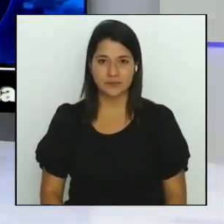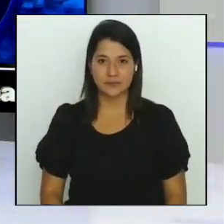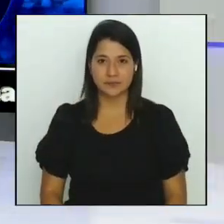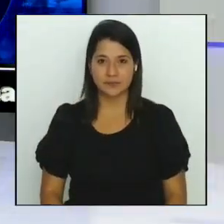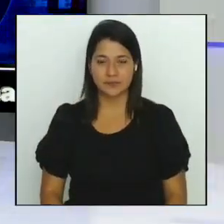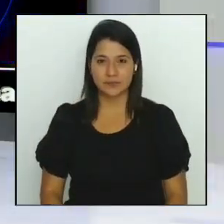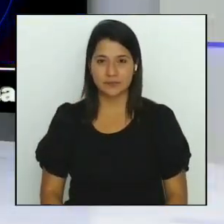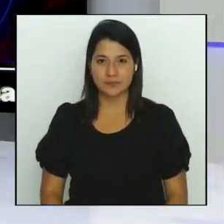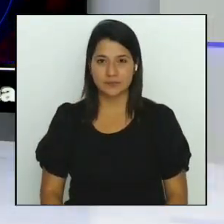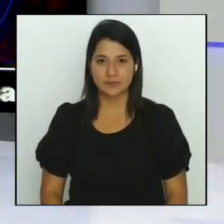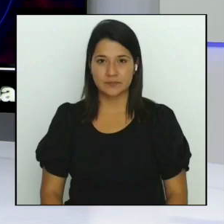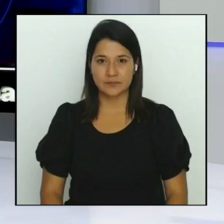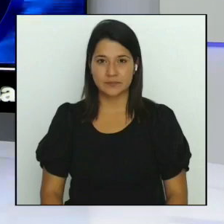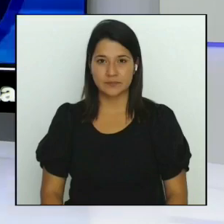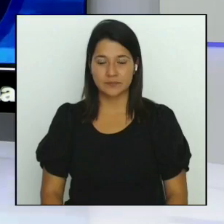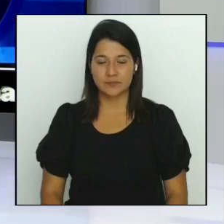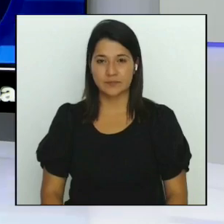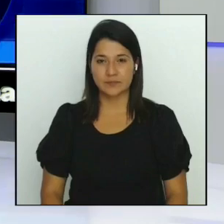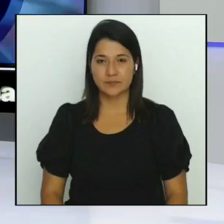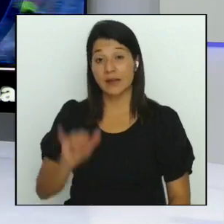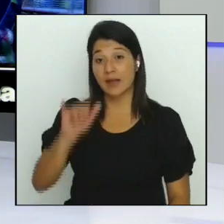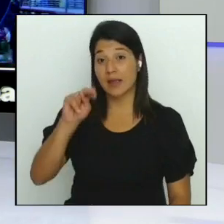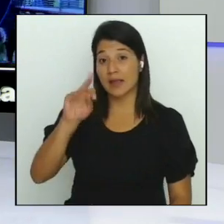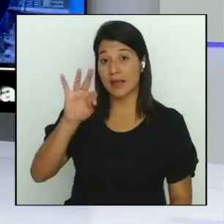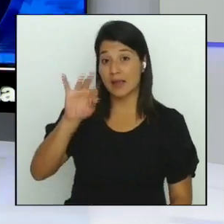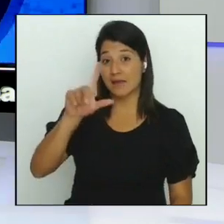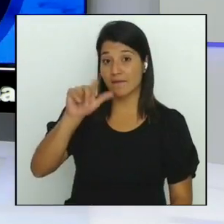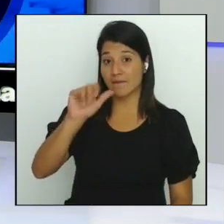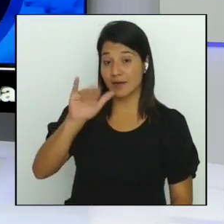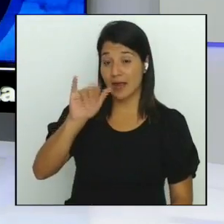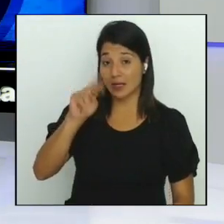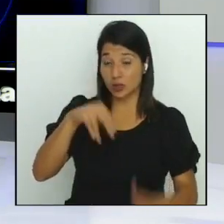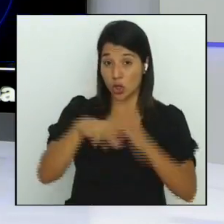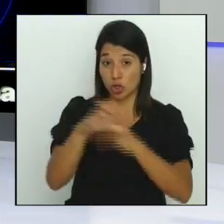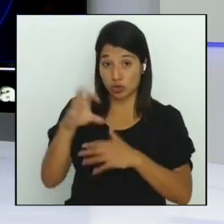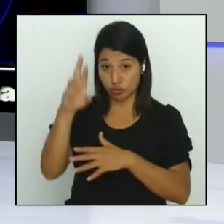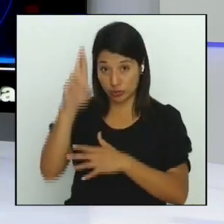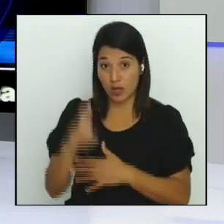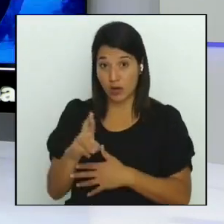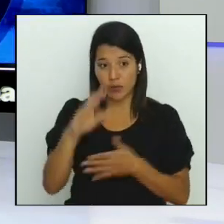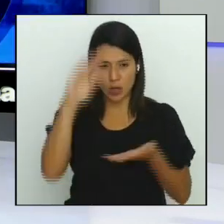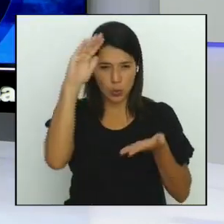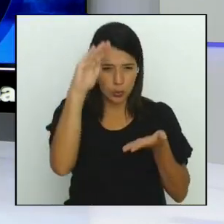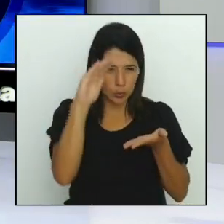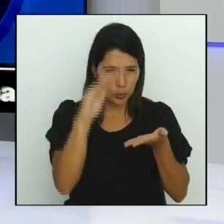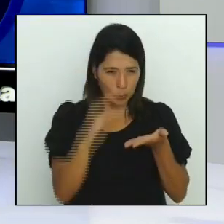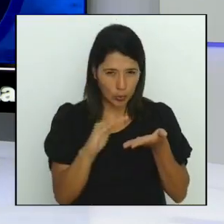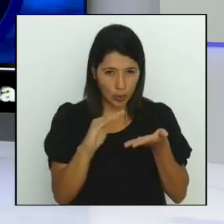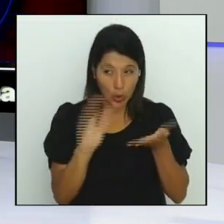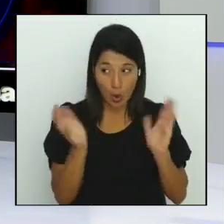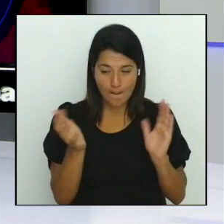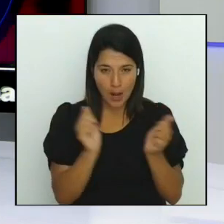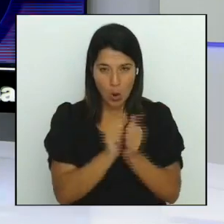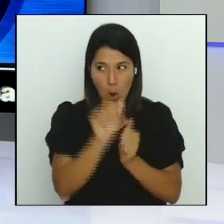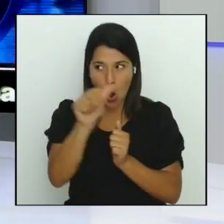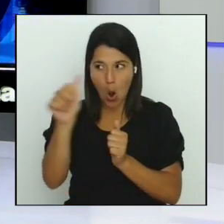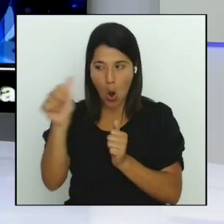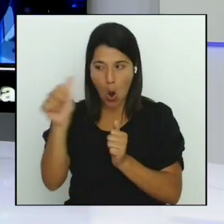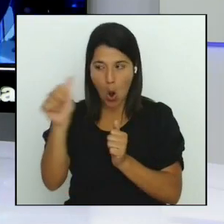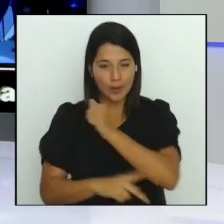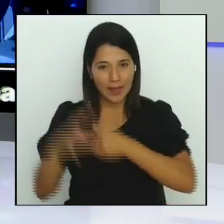La inflación de Costa Rica es la menor de todos los 38 países de la OCDE. Esta cifra se ubica actualmente en menos 3